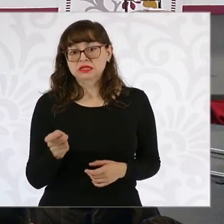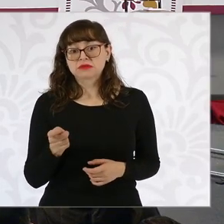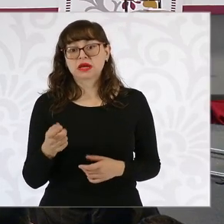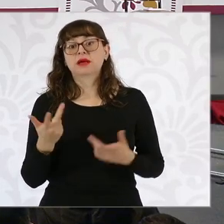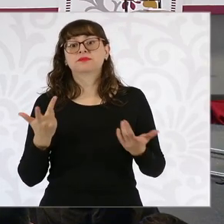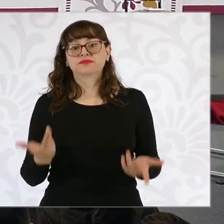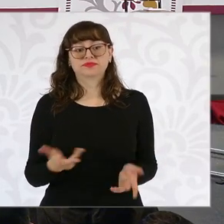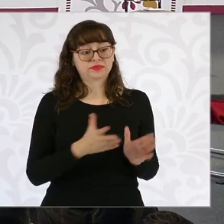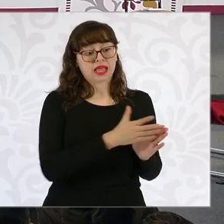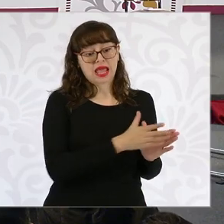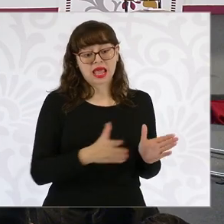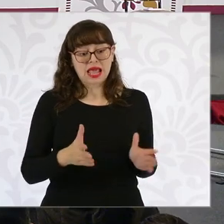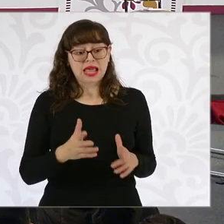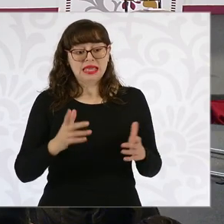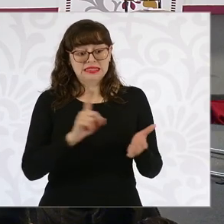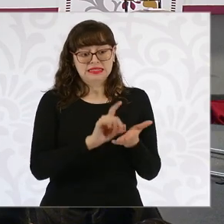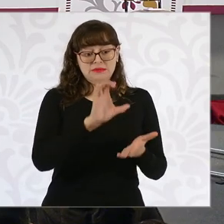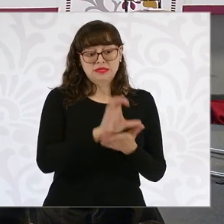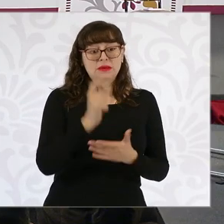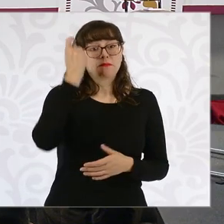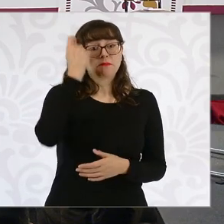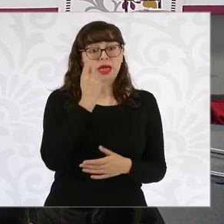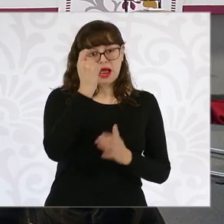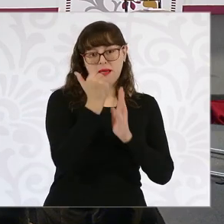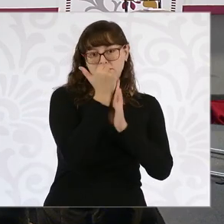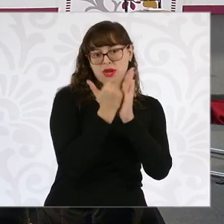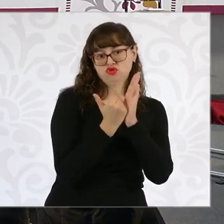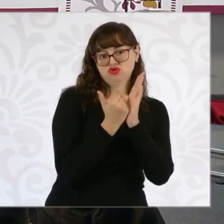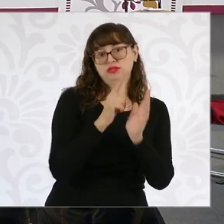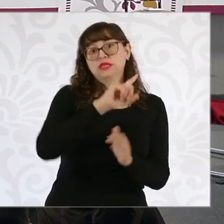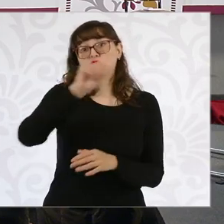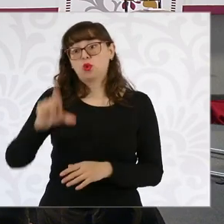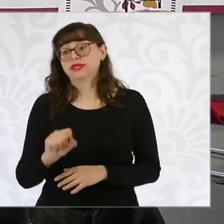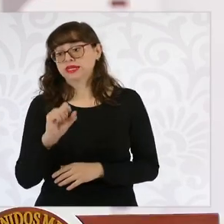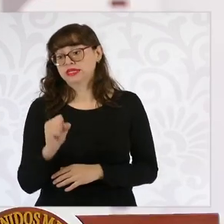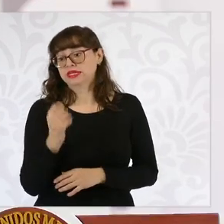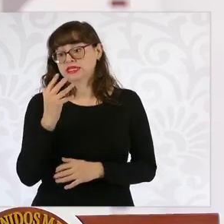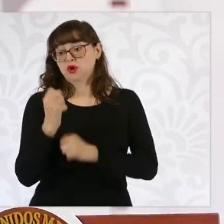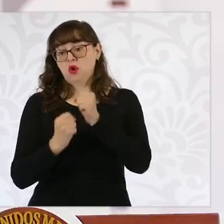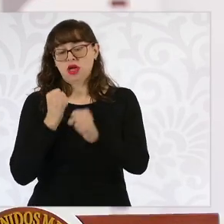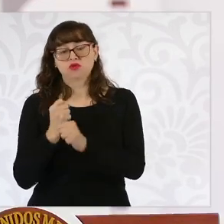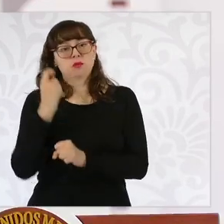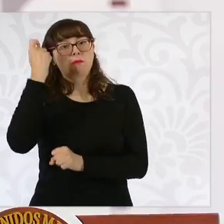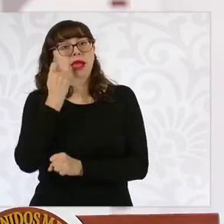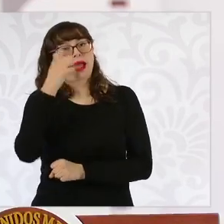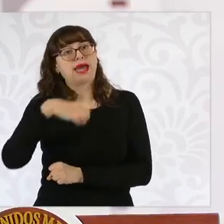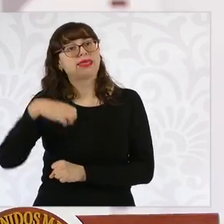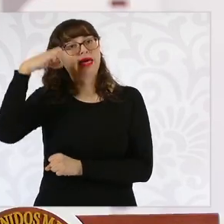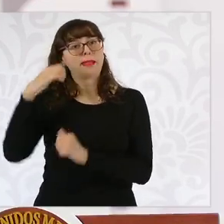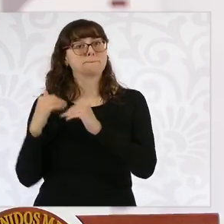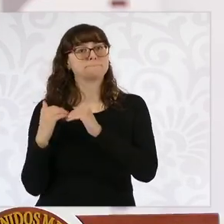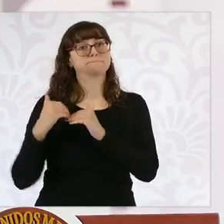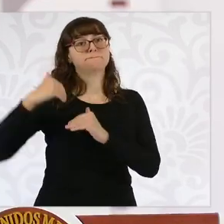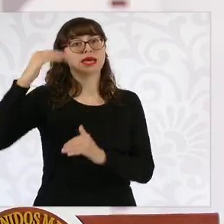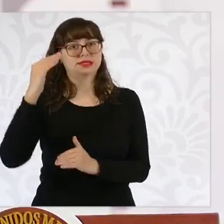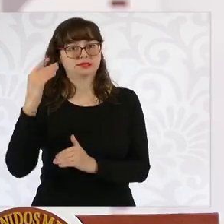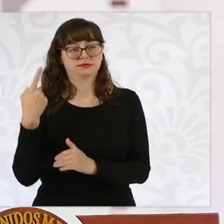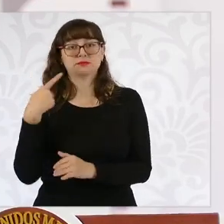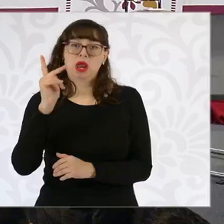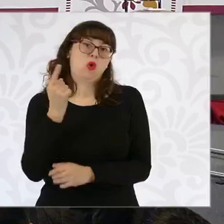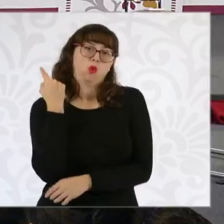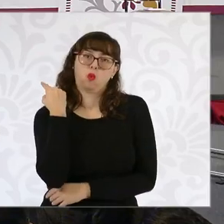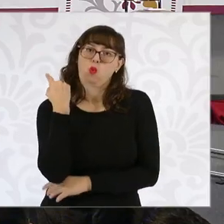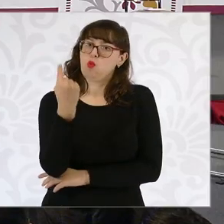adulto mayor es un monto superior. Adelante. También en el artículo cuarto, perdón,